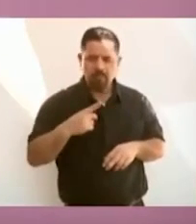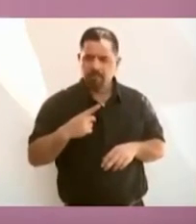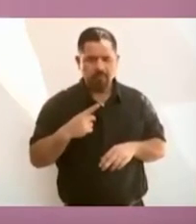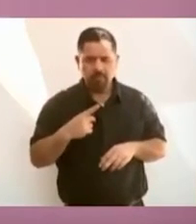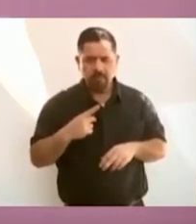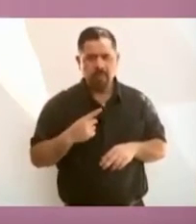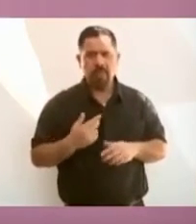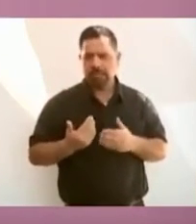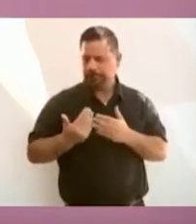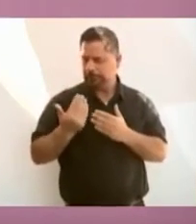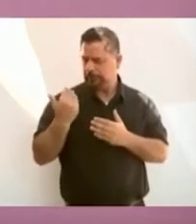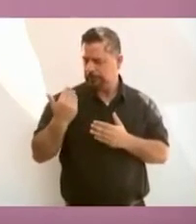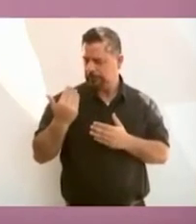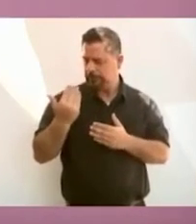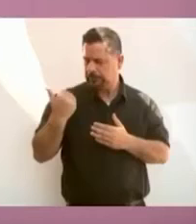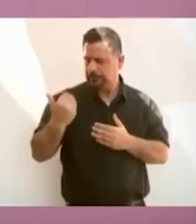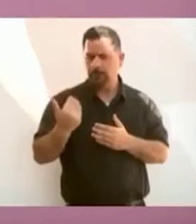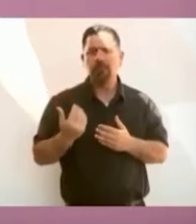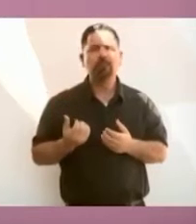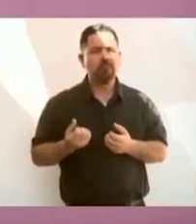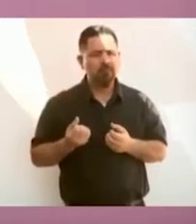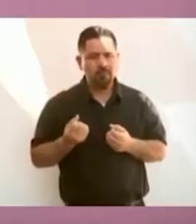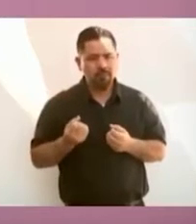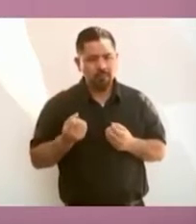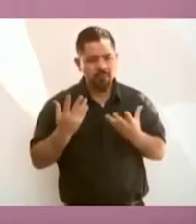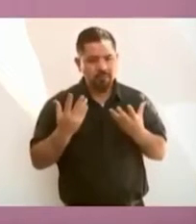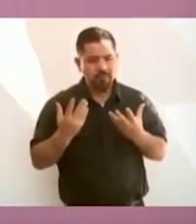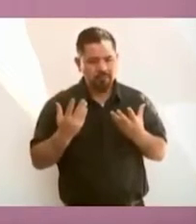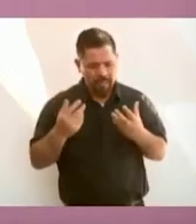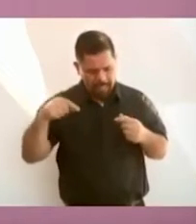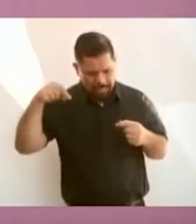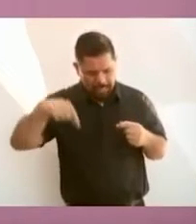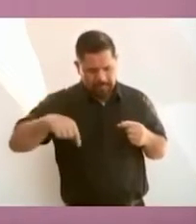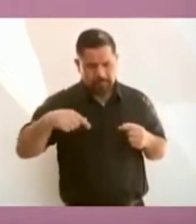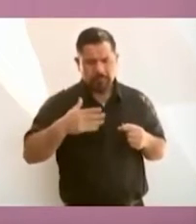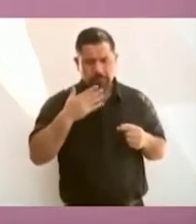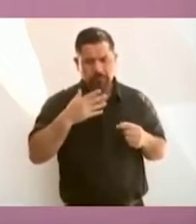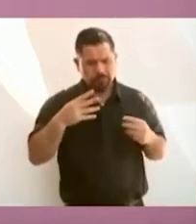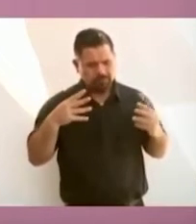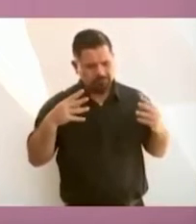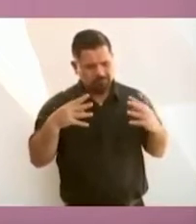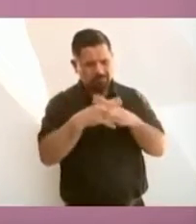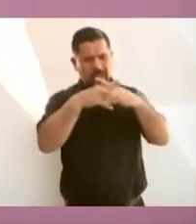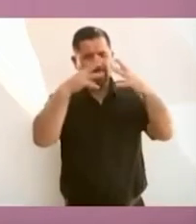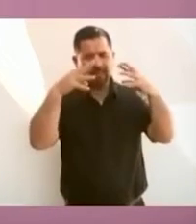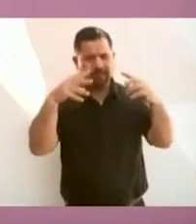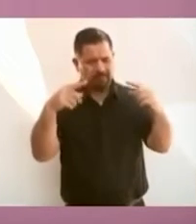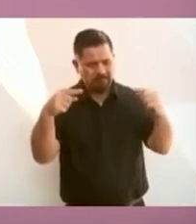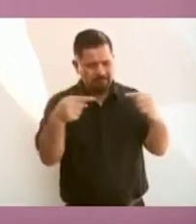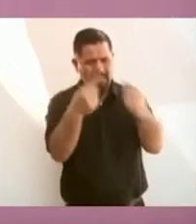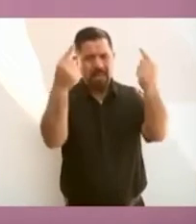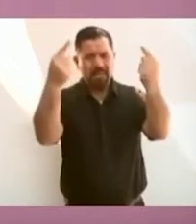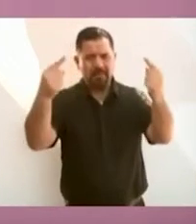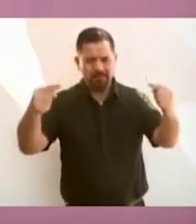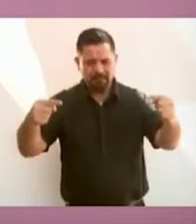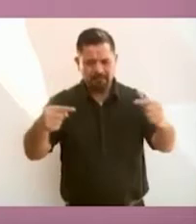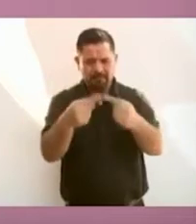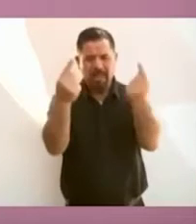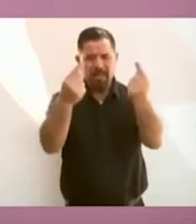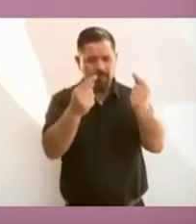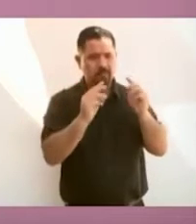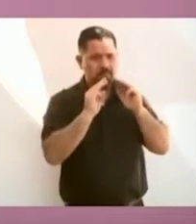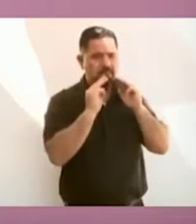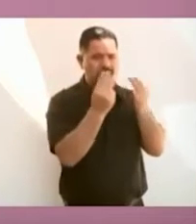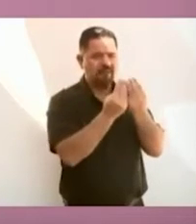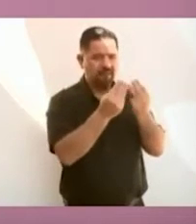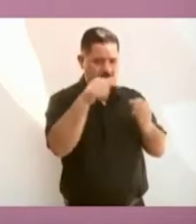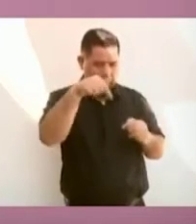últimamente enfrentamientos entre los mismos grupos de la delincuencia en